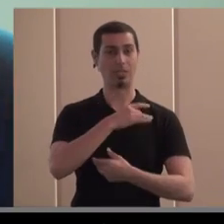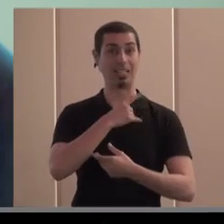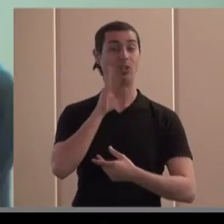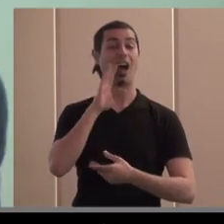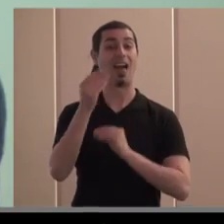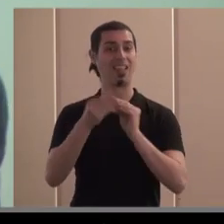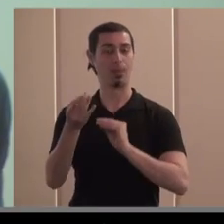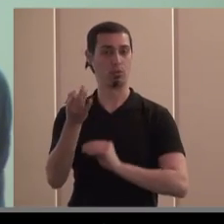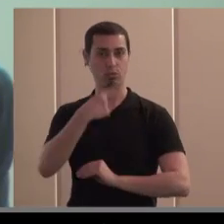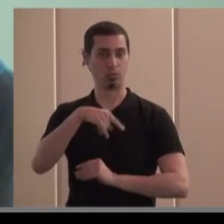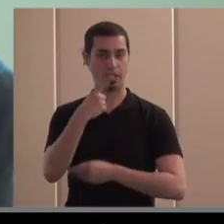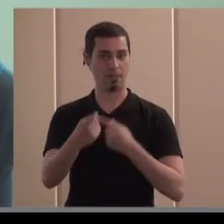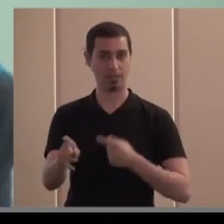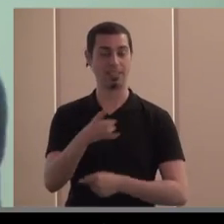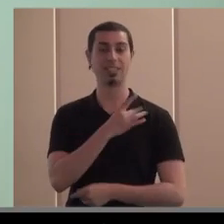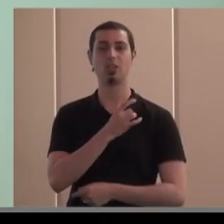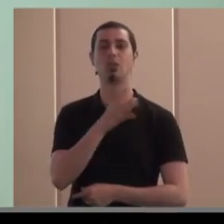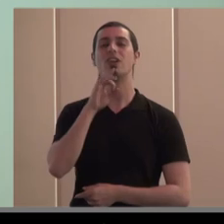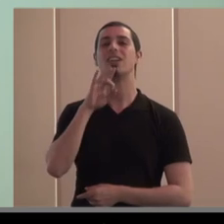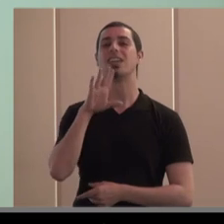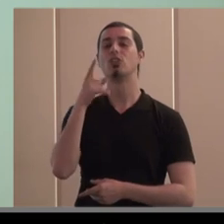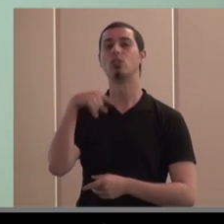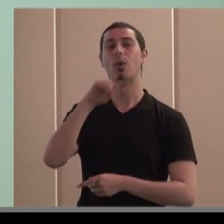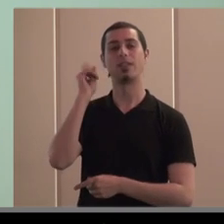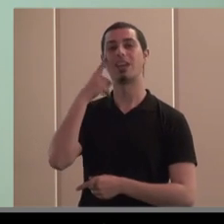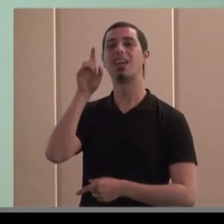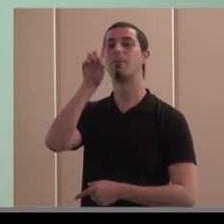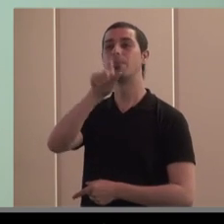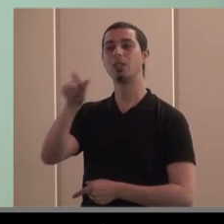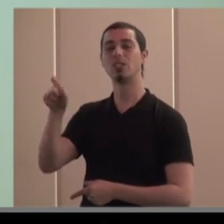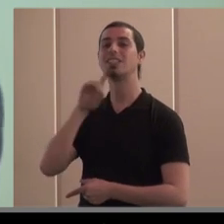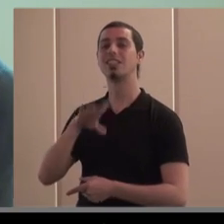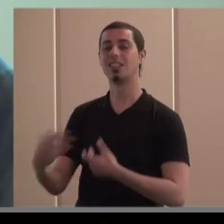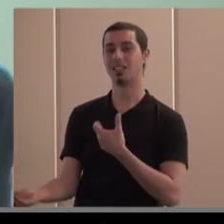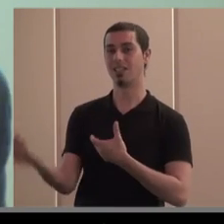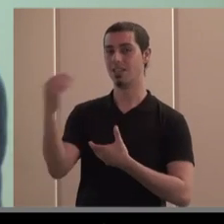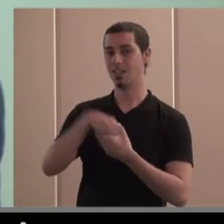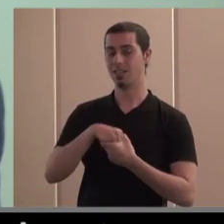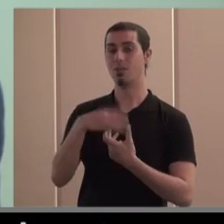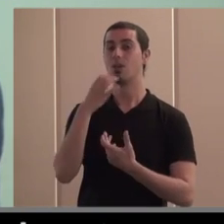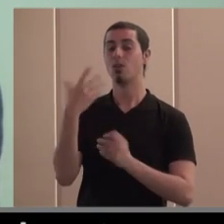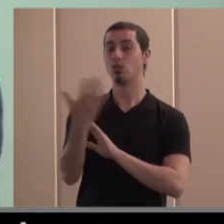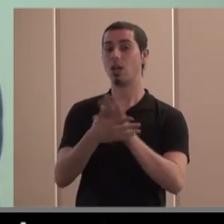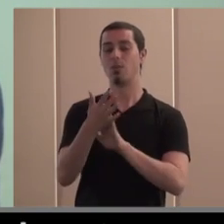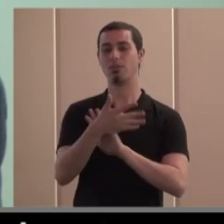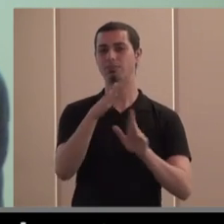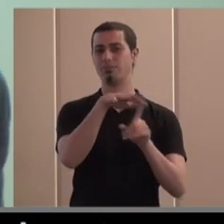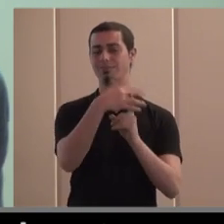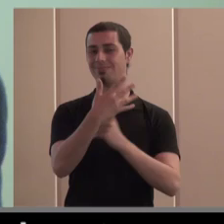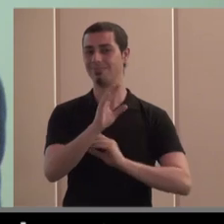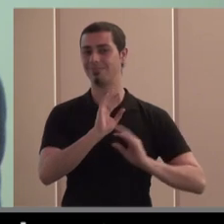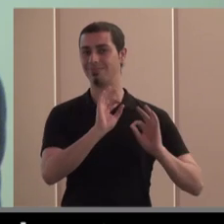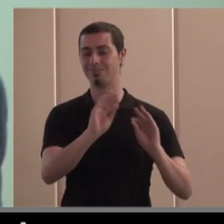pero claro aquí tenemos que identificar quién es el enemigo por decirlo de alguna manera porque al final cuando hablamos de situaciones determinadas dicen bueno